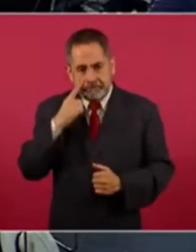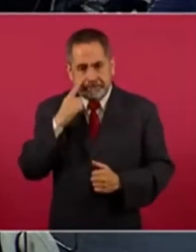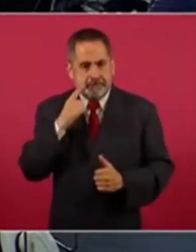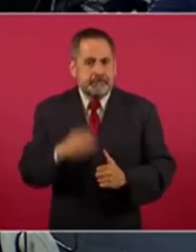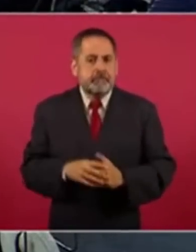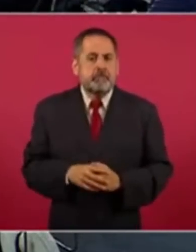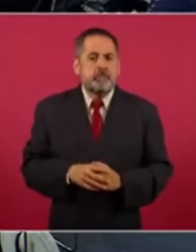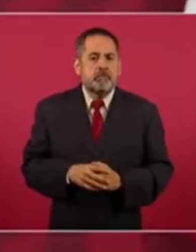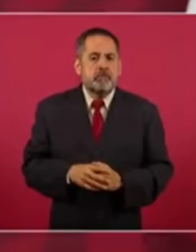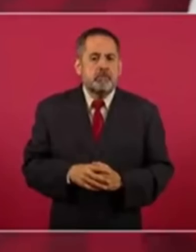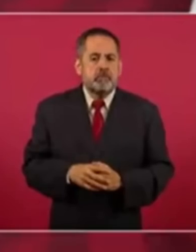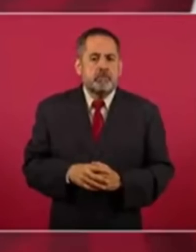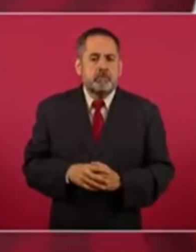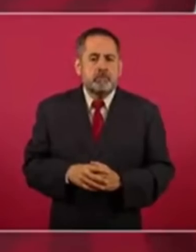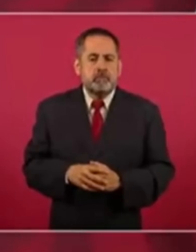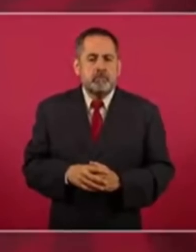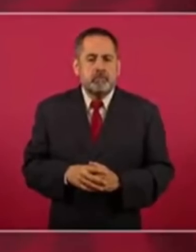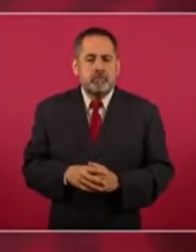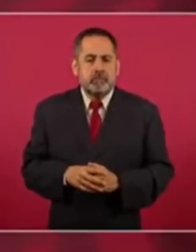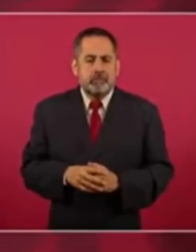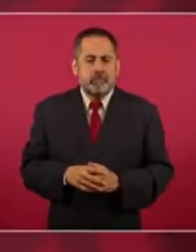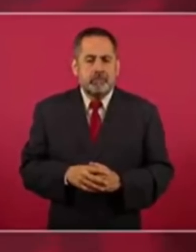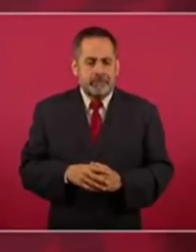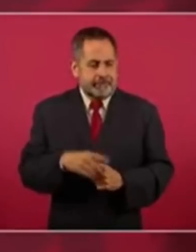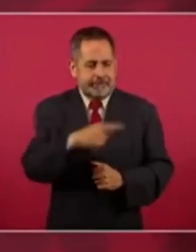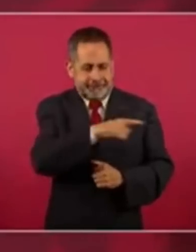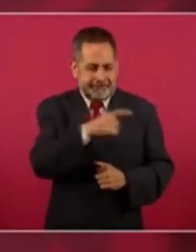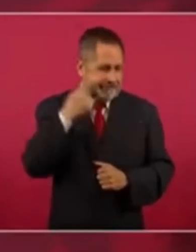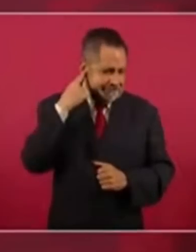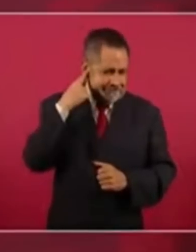después de que lo escuchemos,